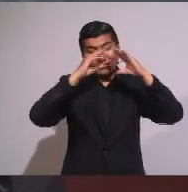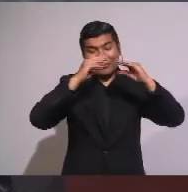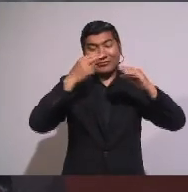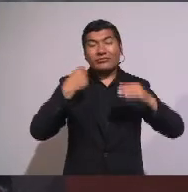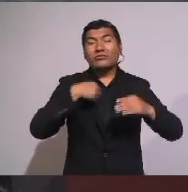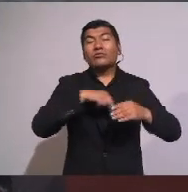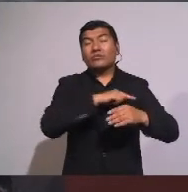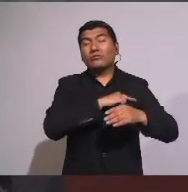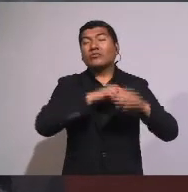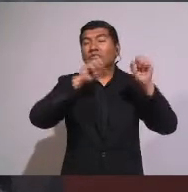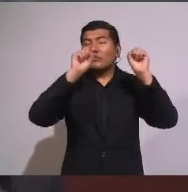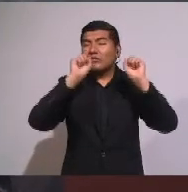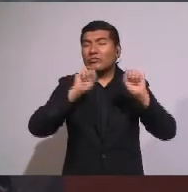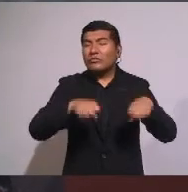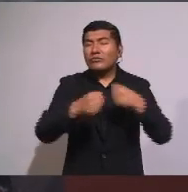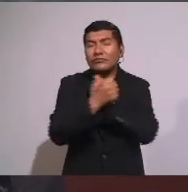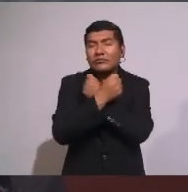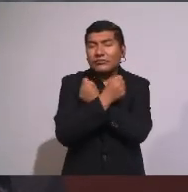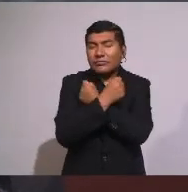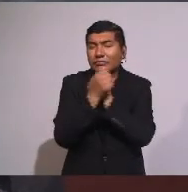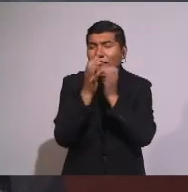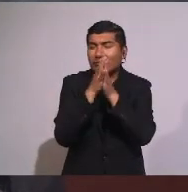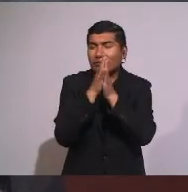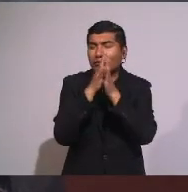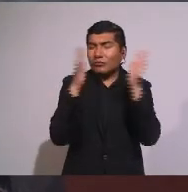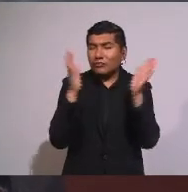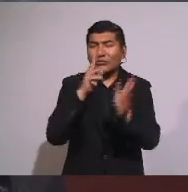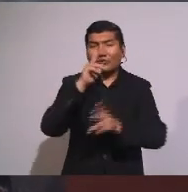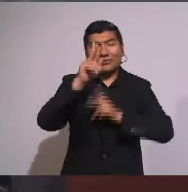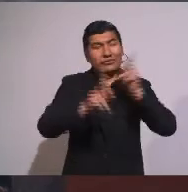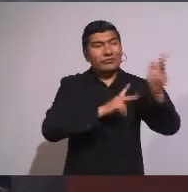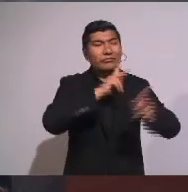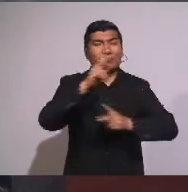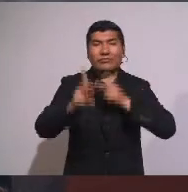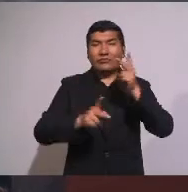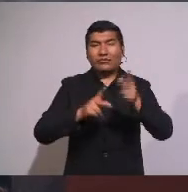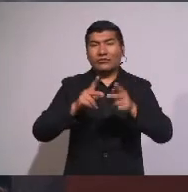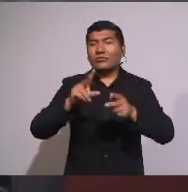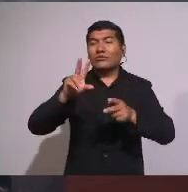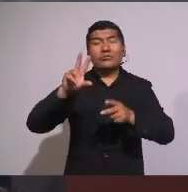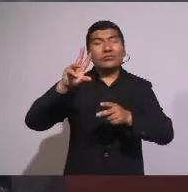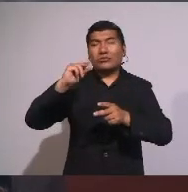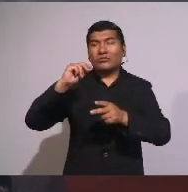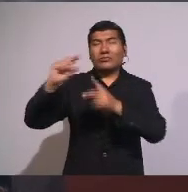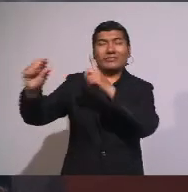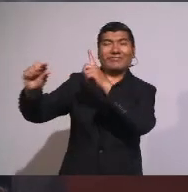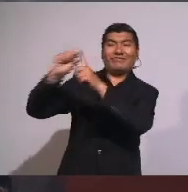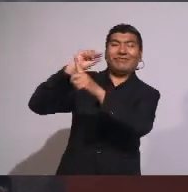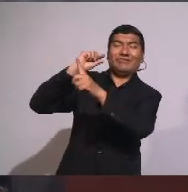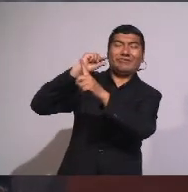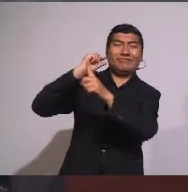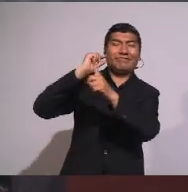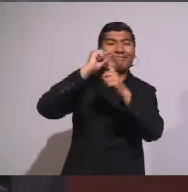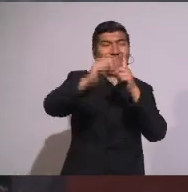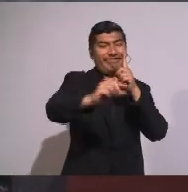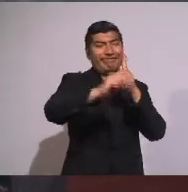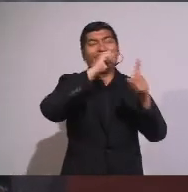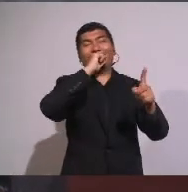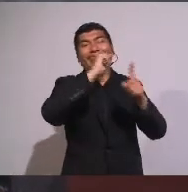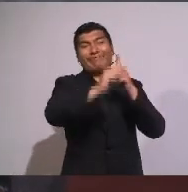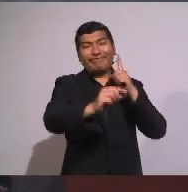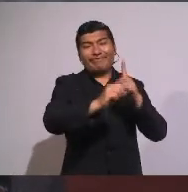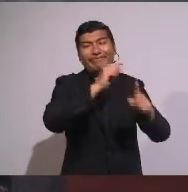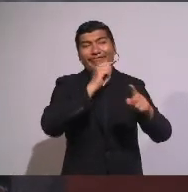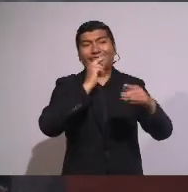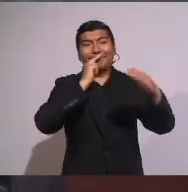Amplia Para amar No responder A la ofensa Con la ofensa De humillar